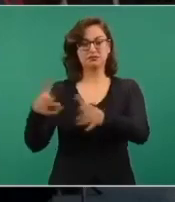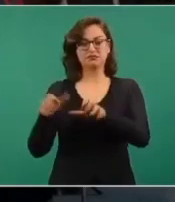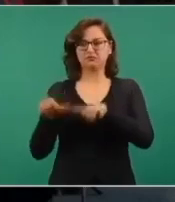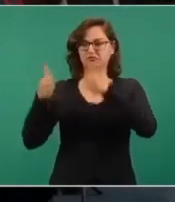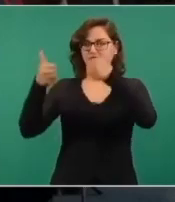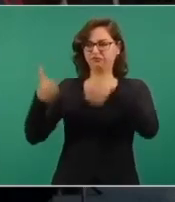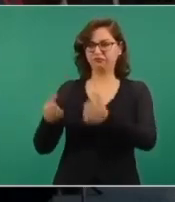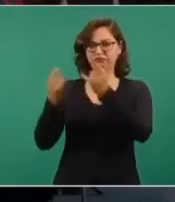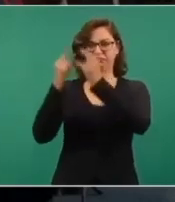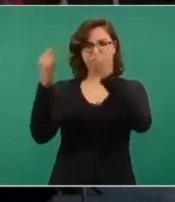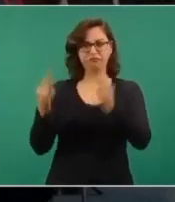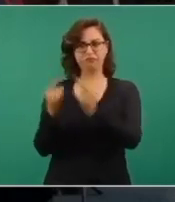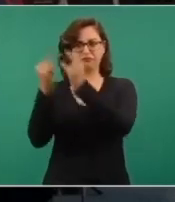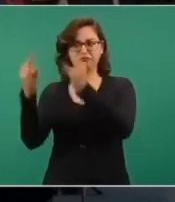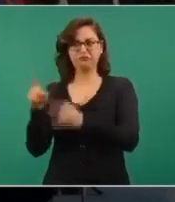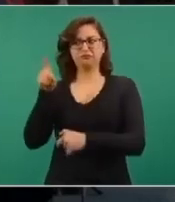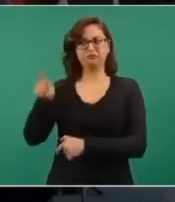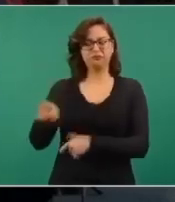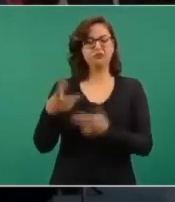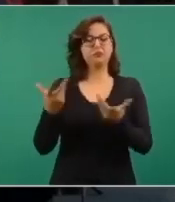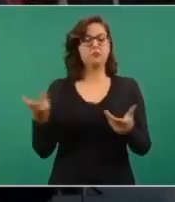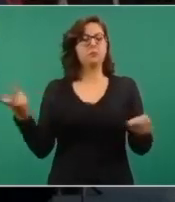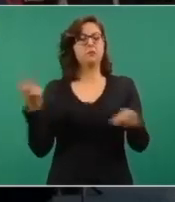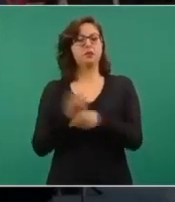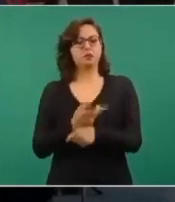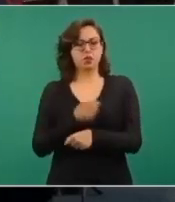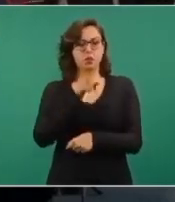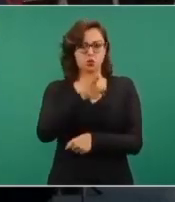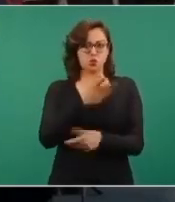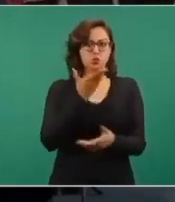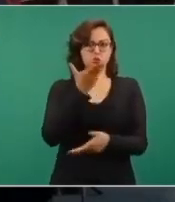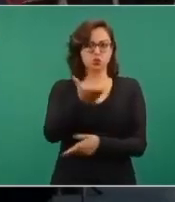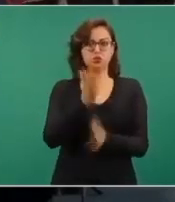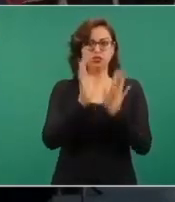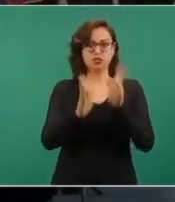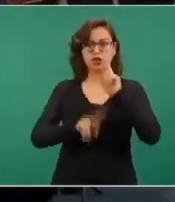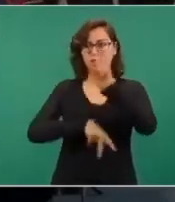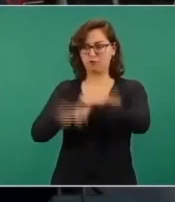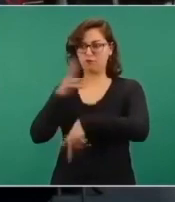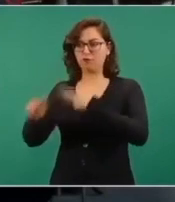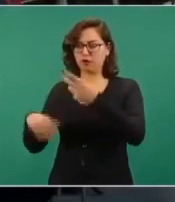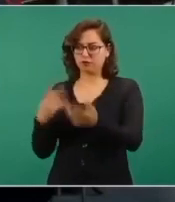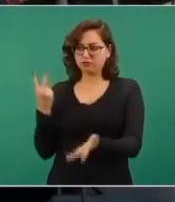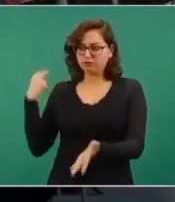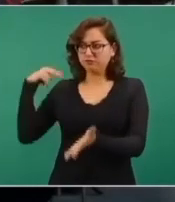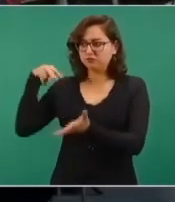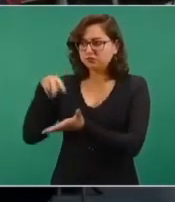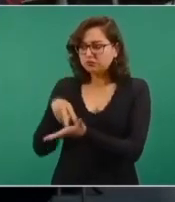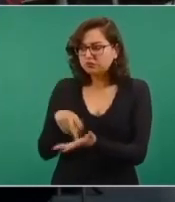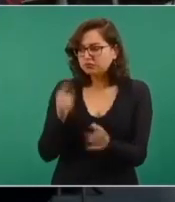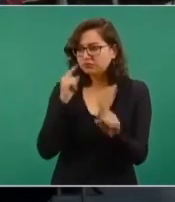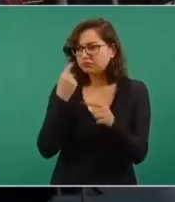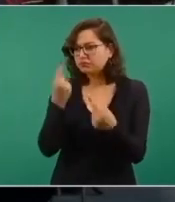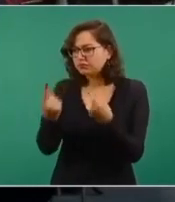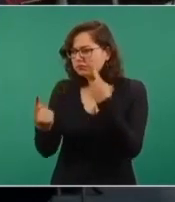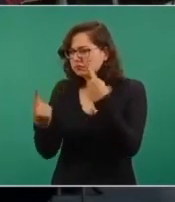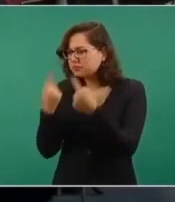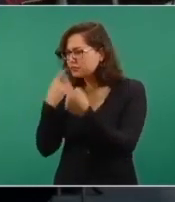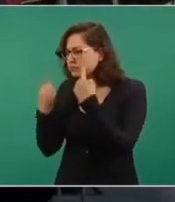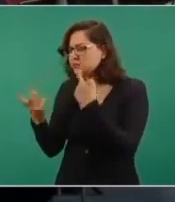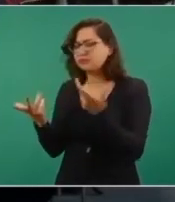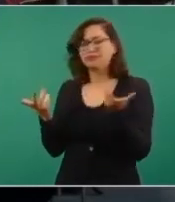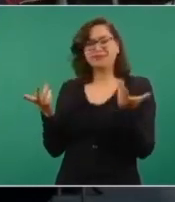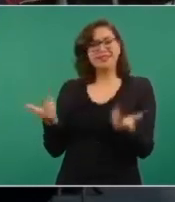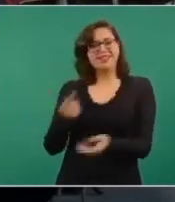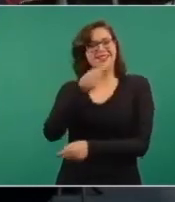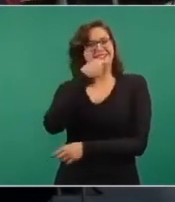usted ya fue a la zona, pero son niños y mujeres principalmente los que están a la